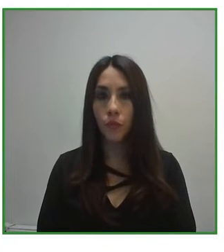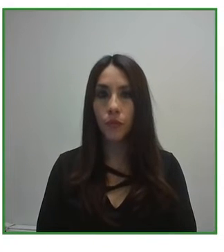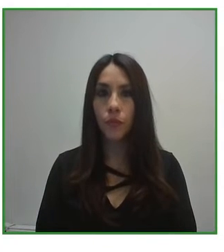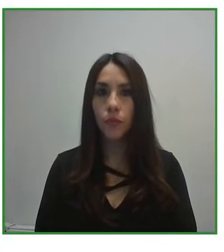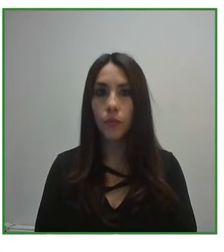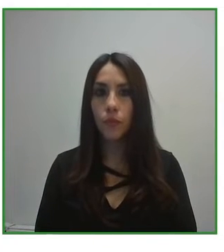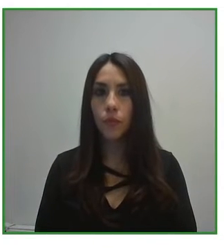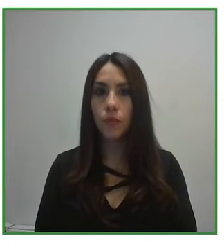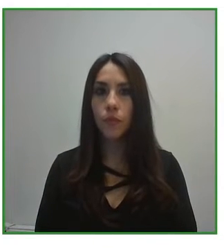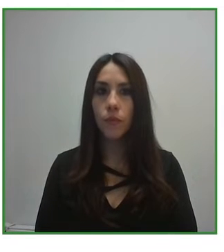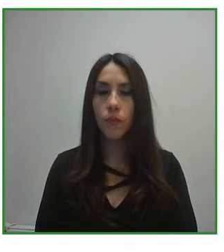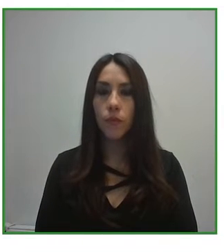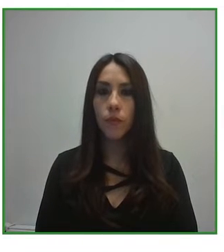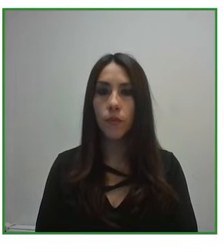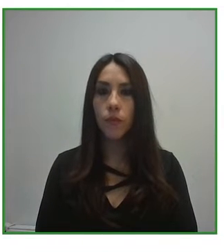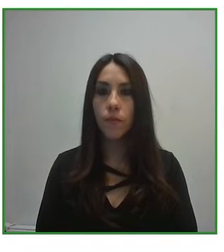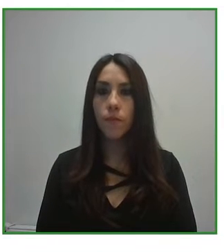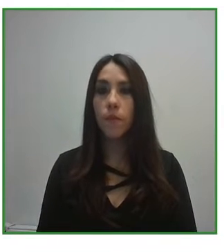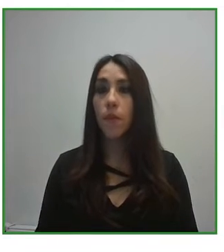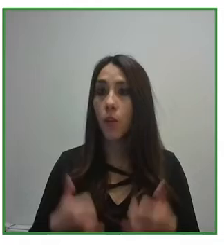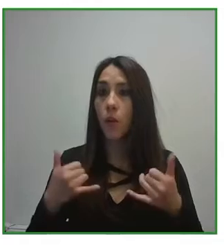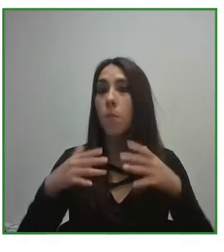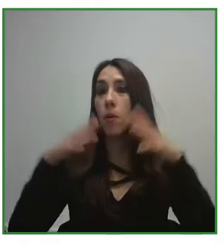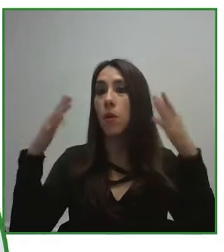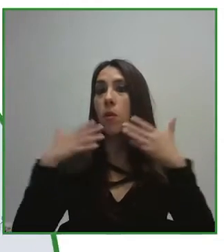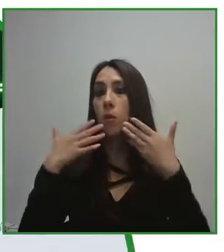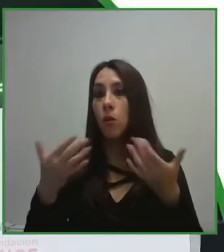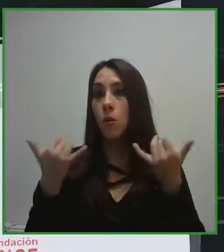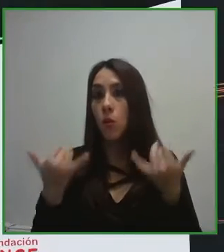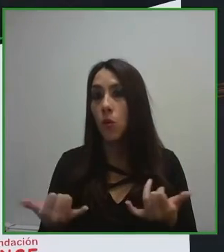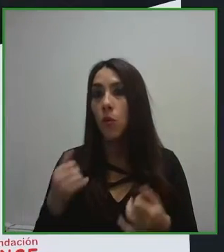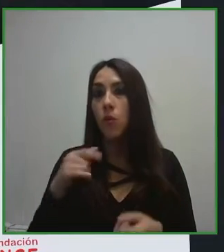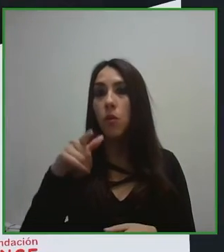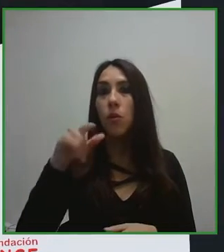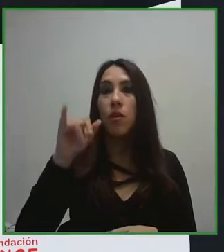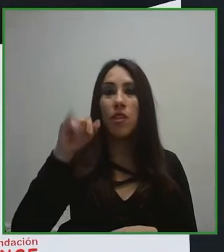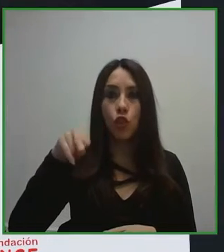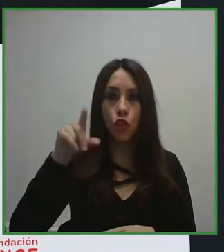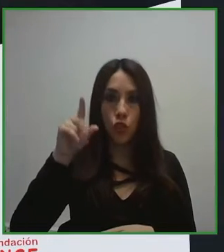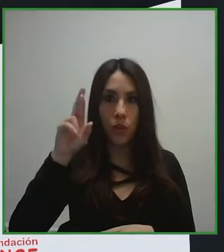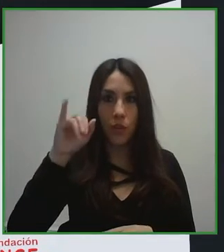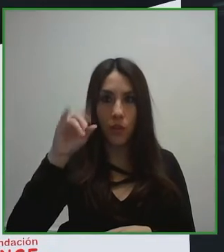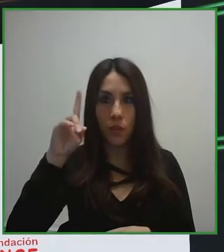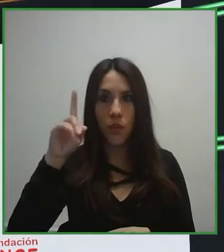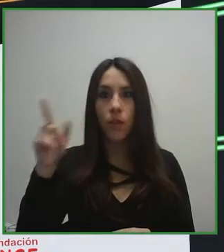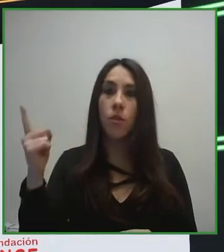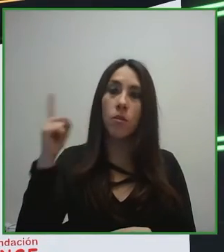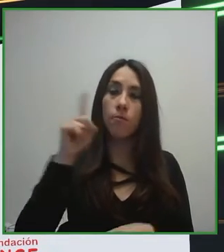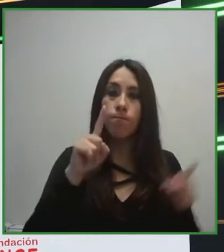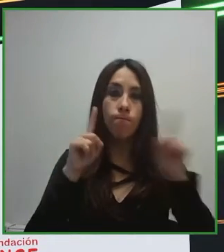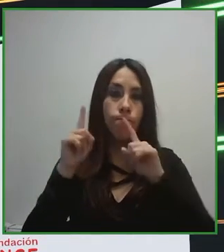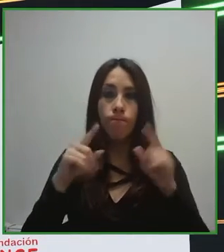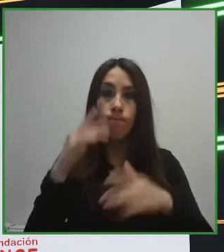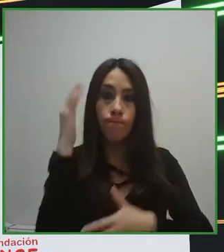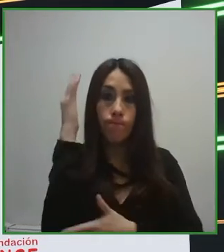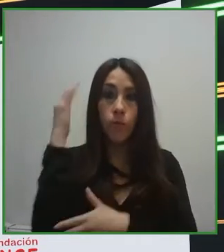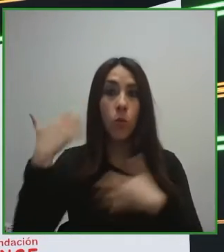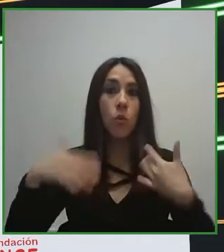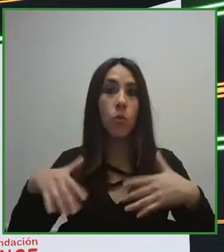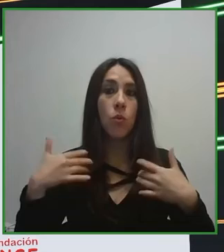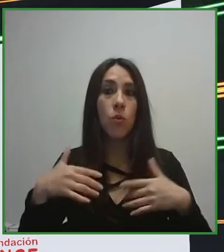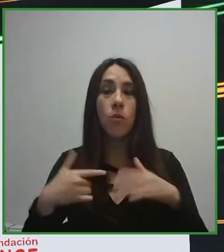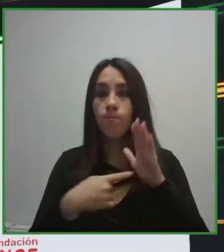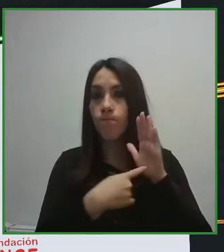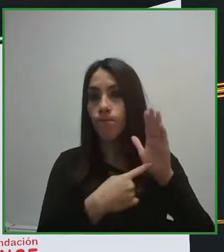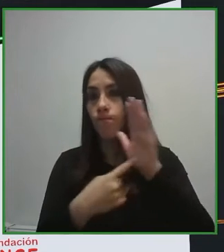Agradecemos a Ingrid y a nuestros expositores por esta interesante presentación. El programa TIC Innovación para la Inclusión es un caso de éxito,